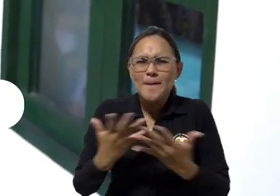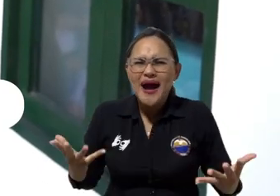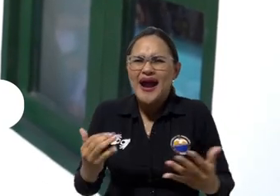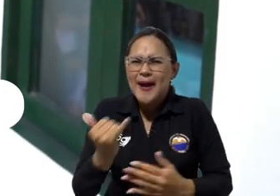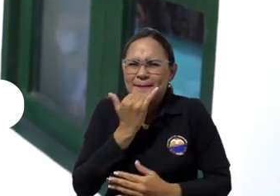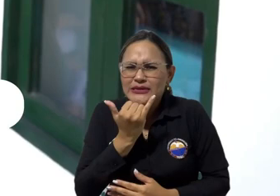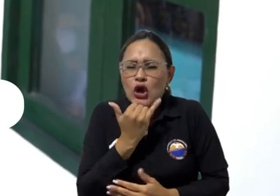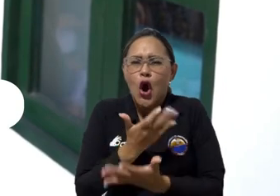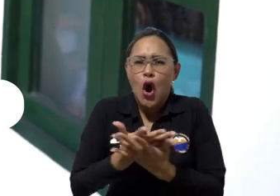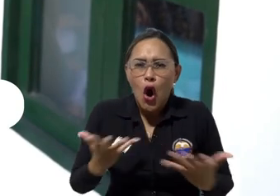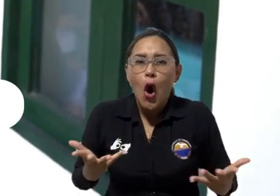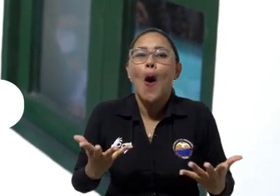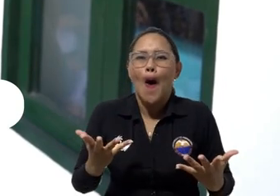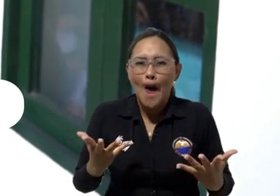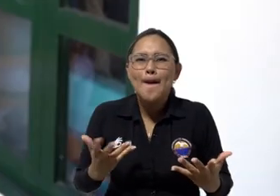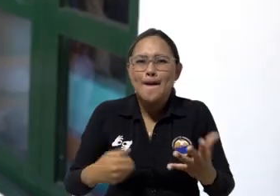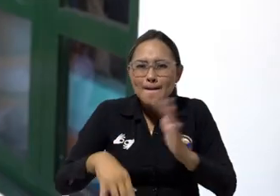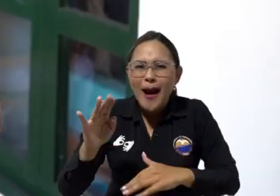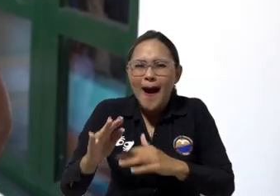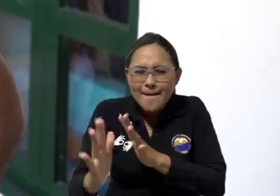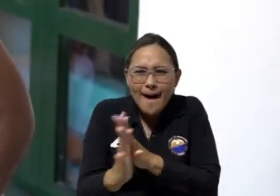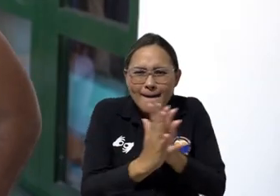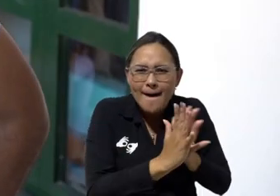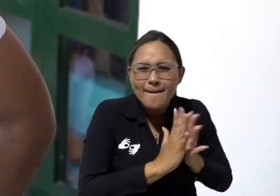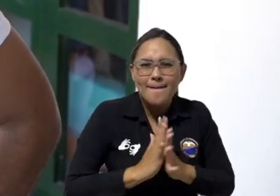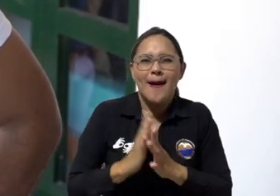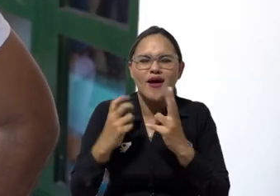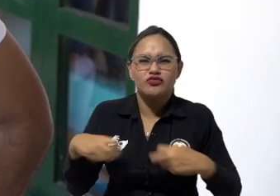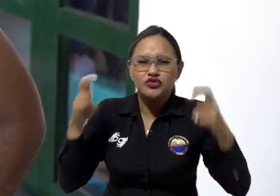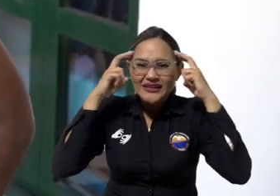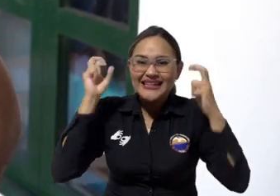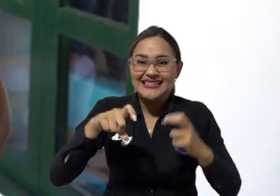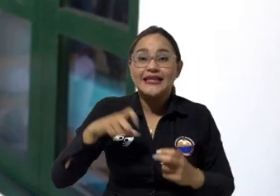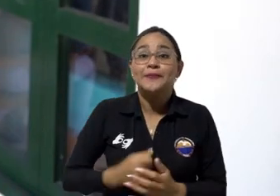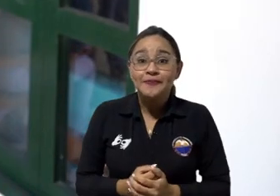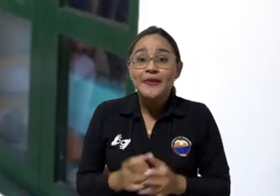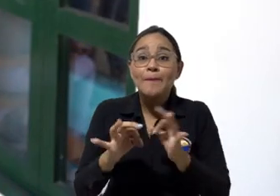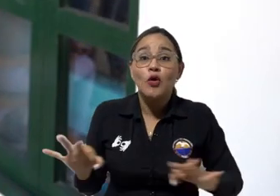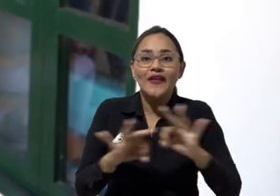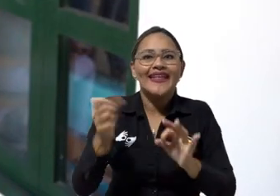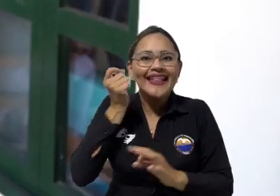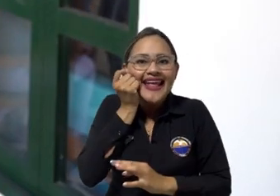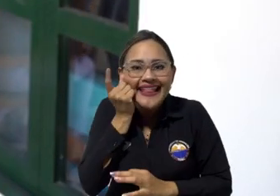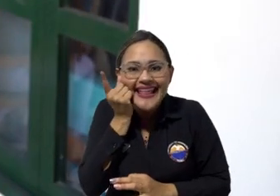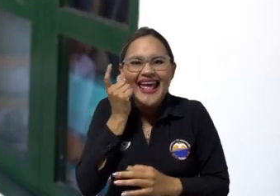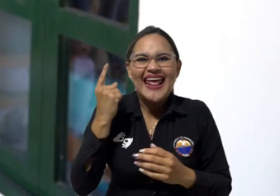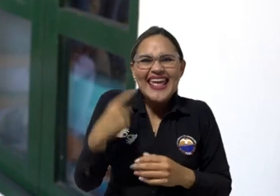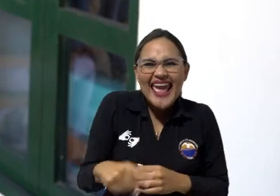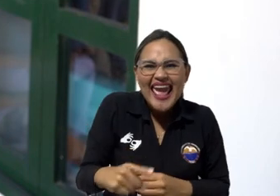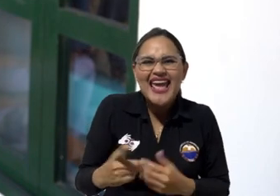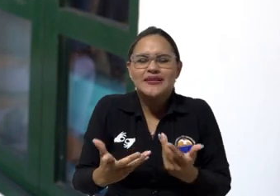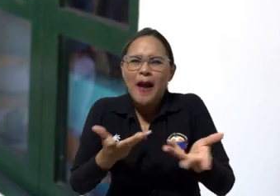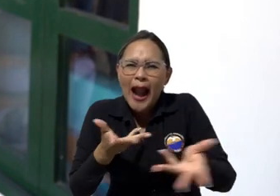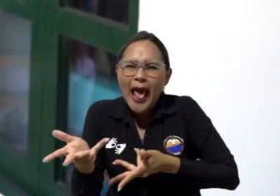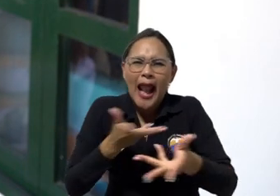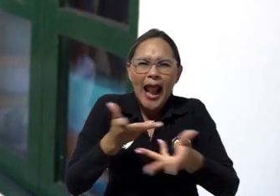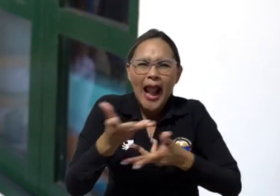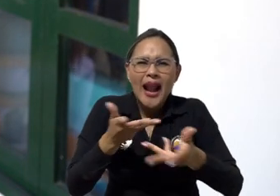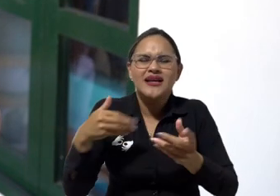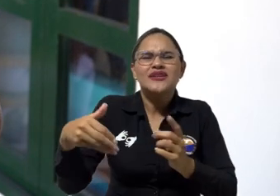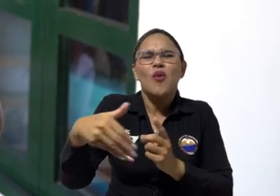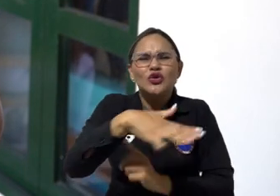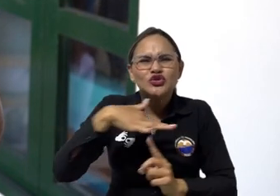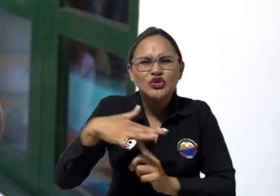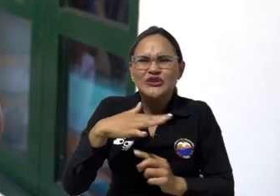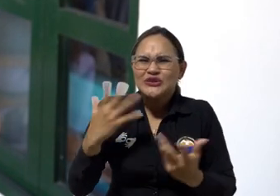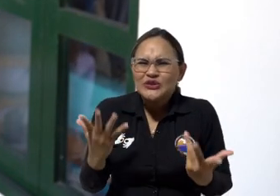debates, con conocimientos. Entender, comprender, dimensionar, problematizar sobre las situaciones que se vienen presentando en el